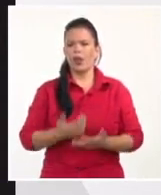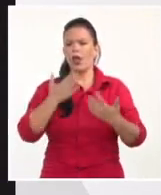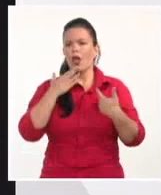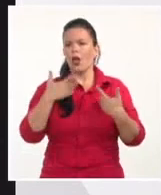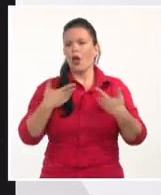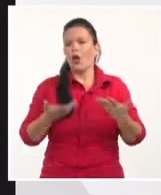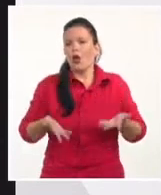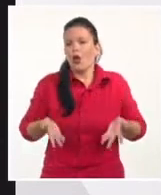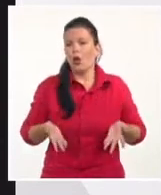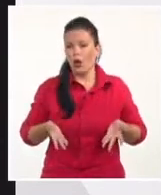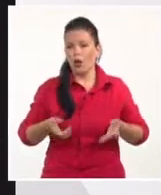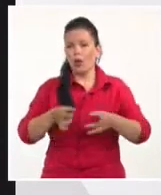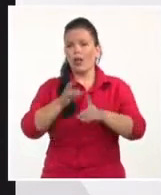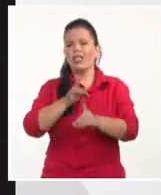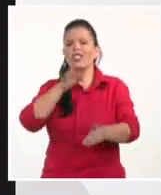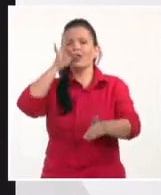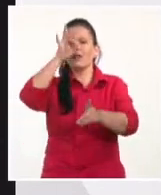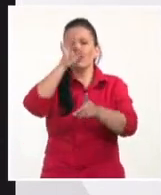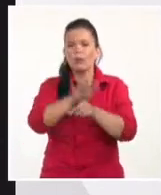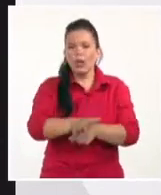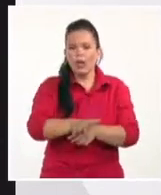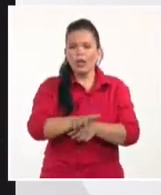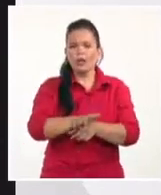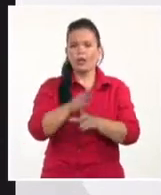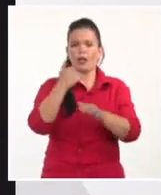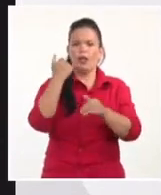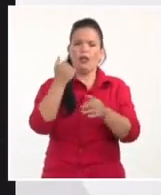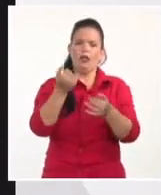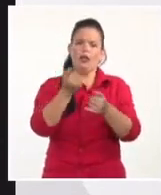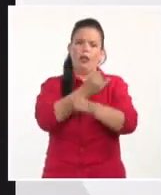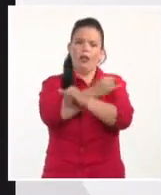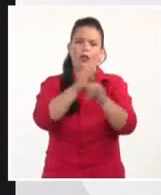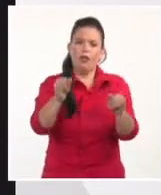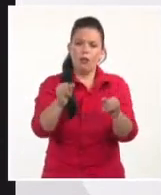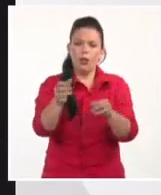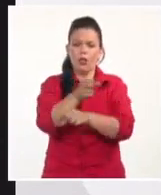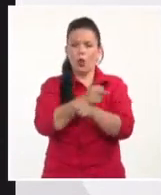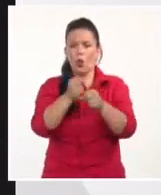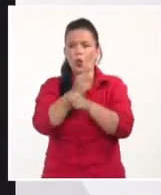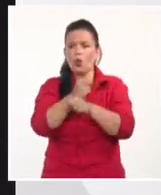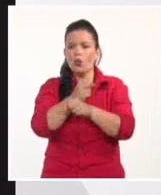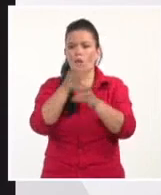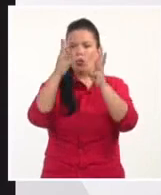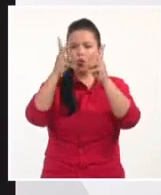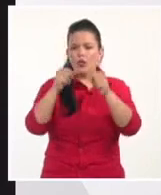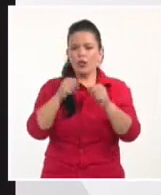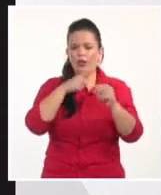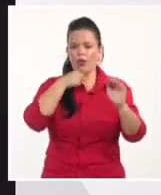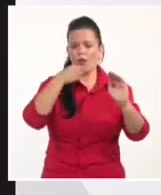Cuba son los datos o las muertes por COVID. Y, claro, cuando vemos que,